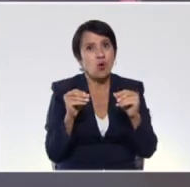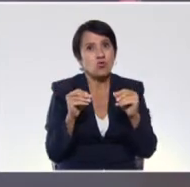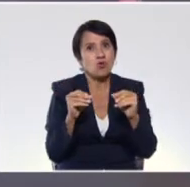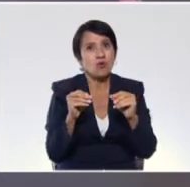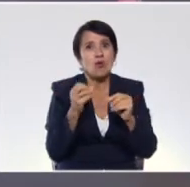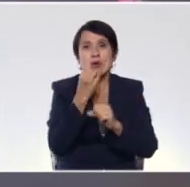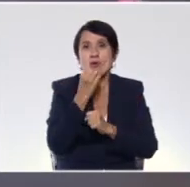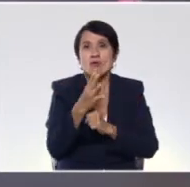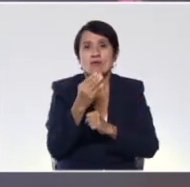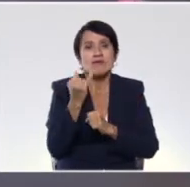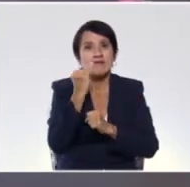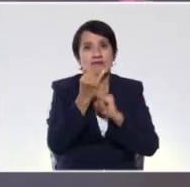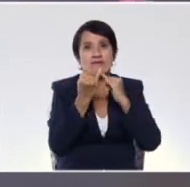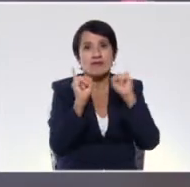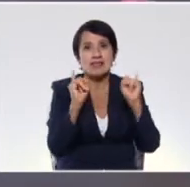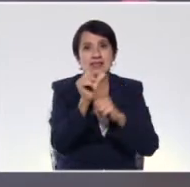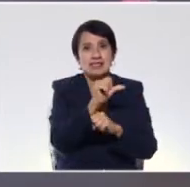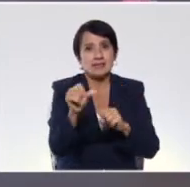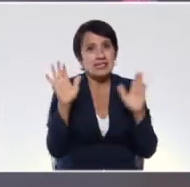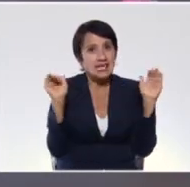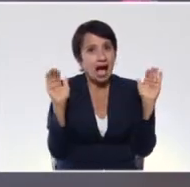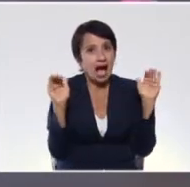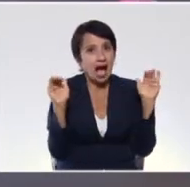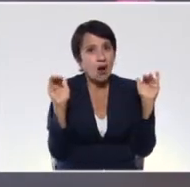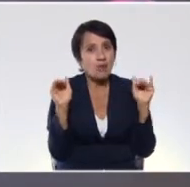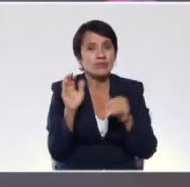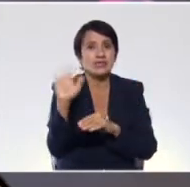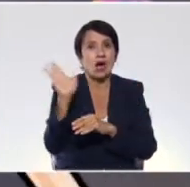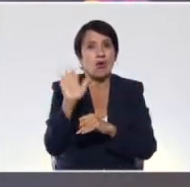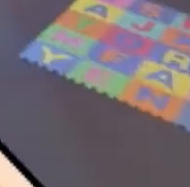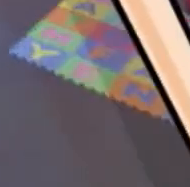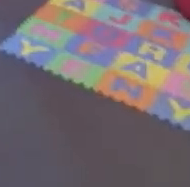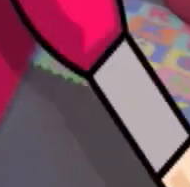un buen fin de semana. Cuídense. Hasta luego.